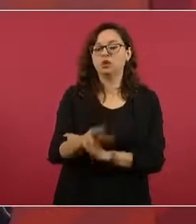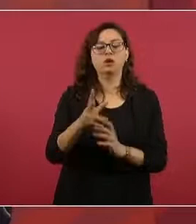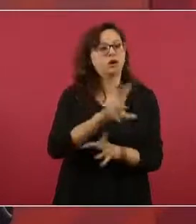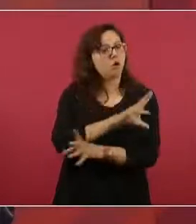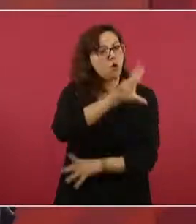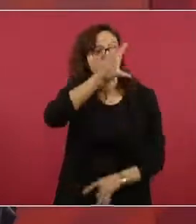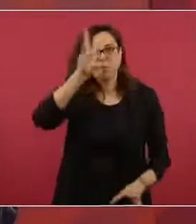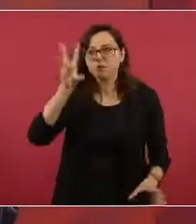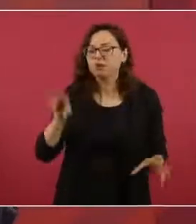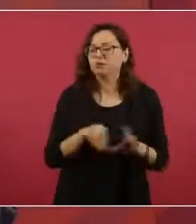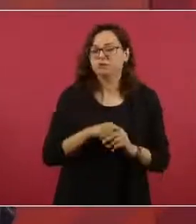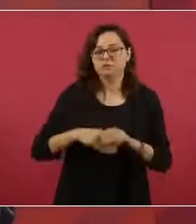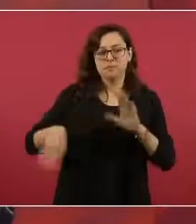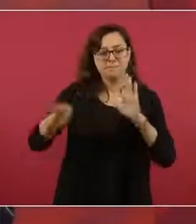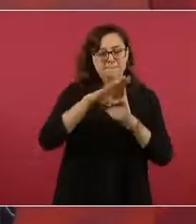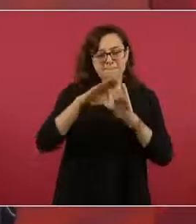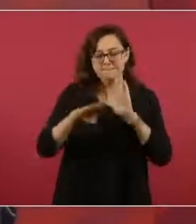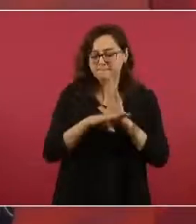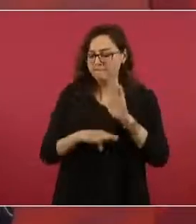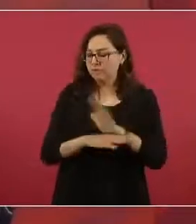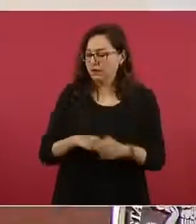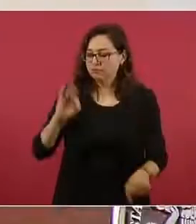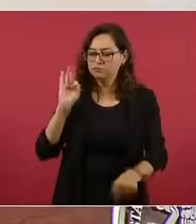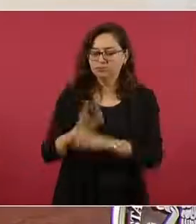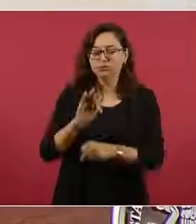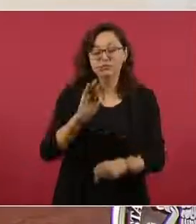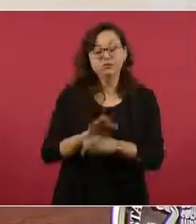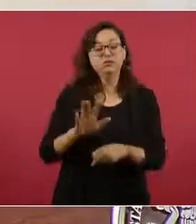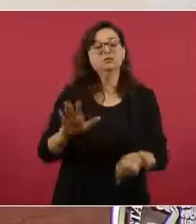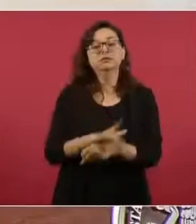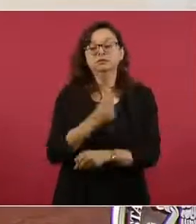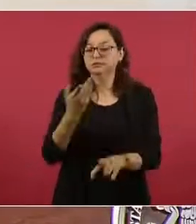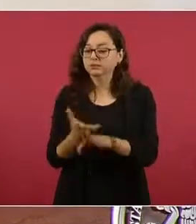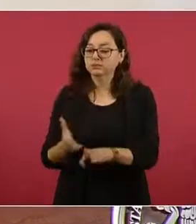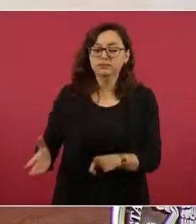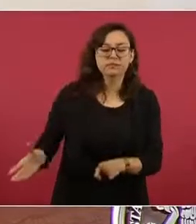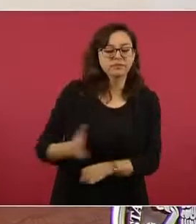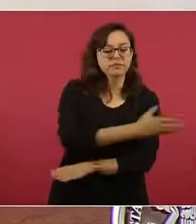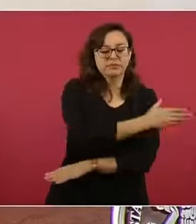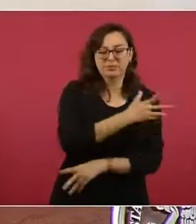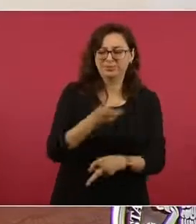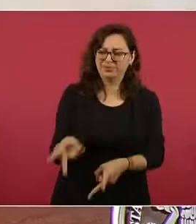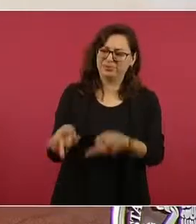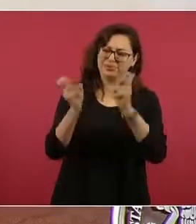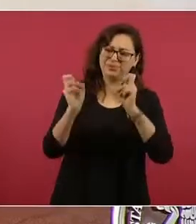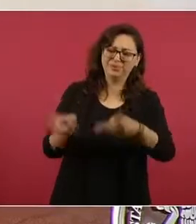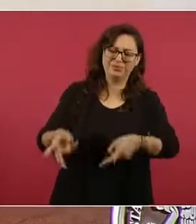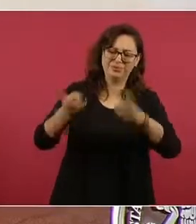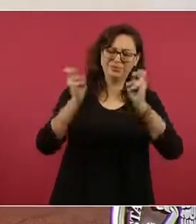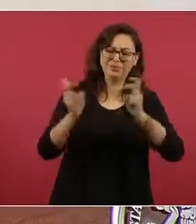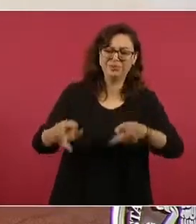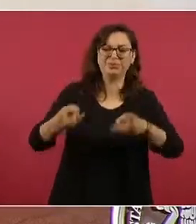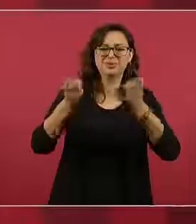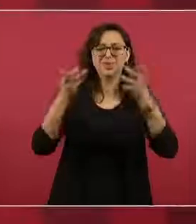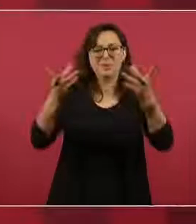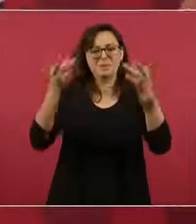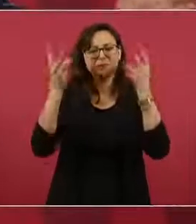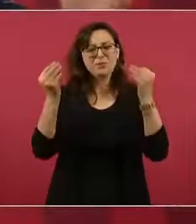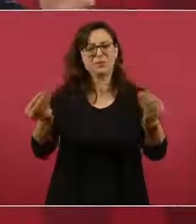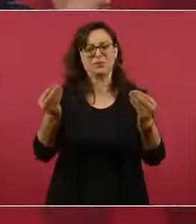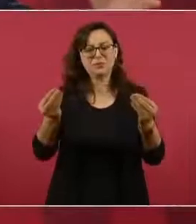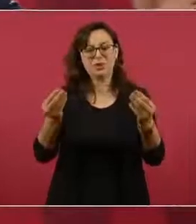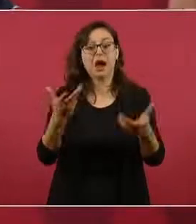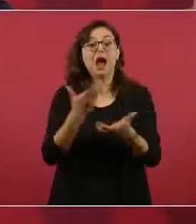que se ha manejado como un botín y hasta ahora,